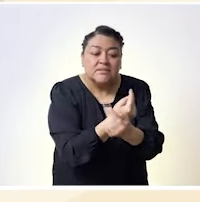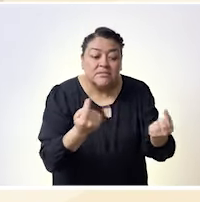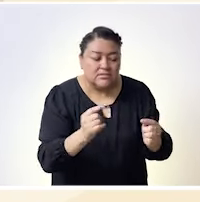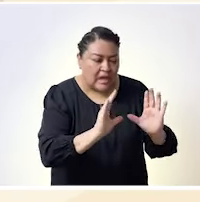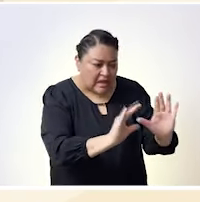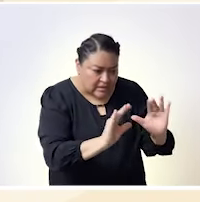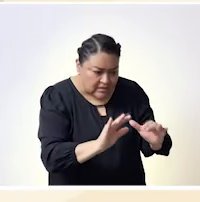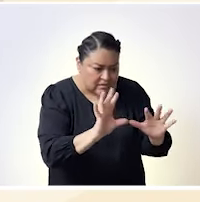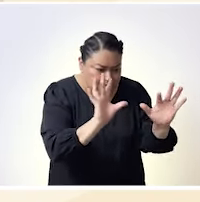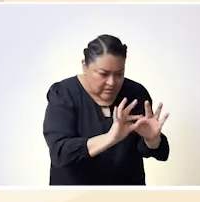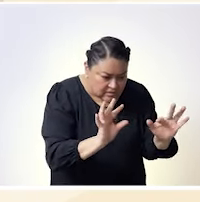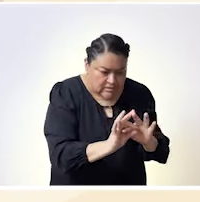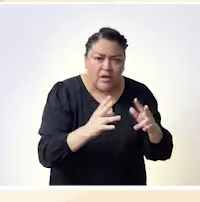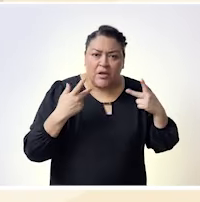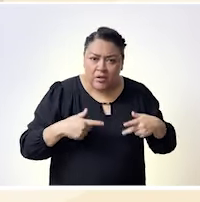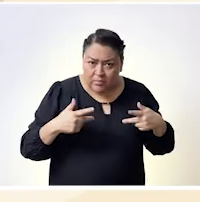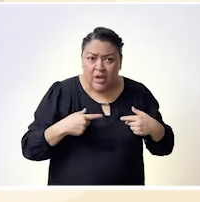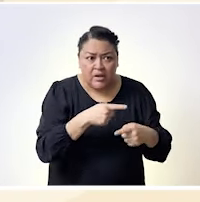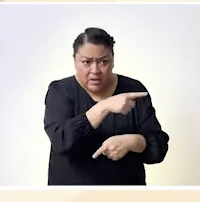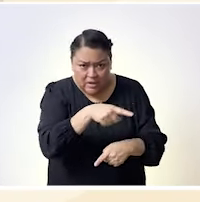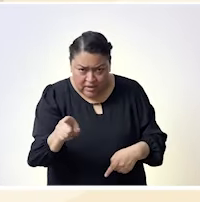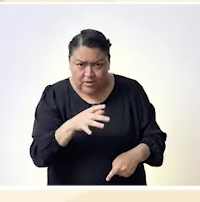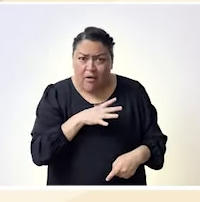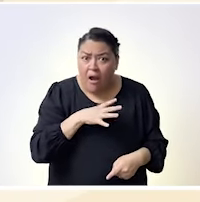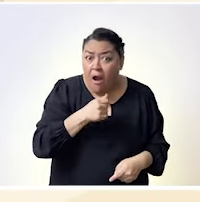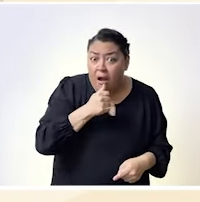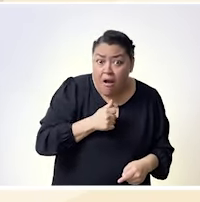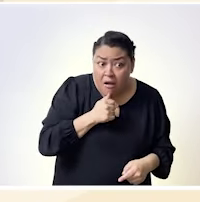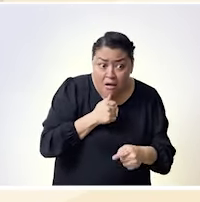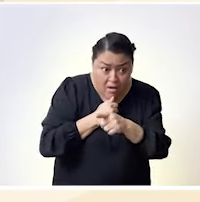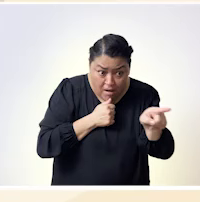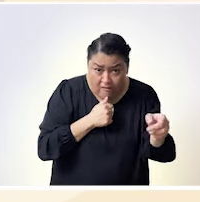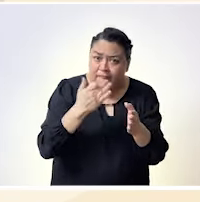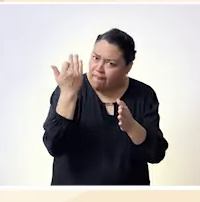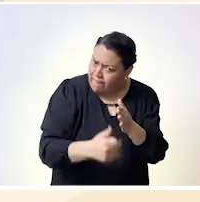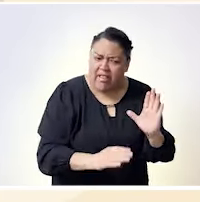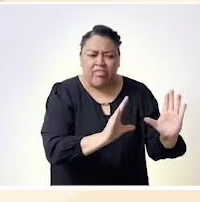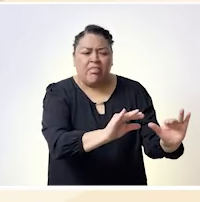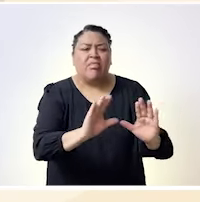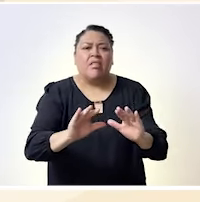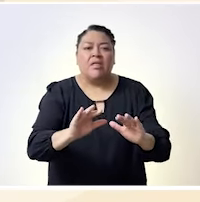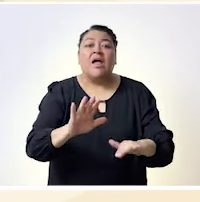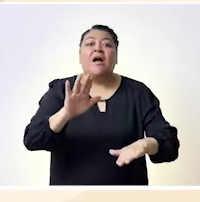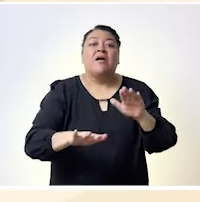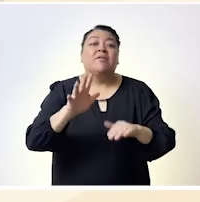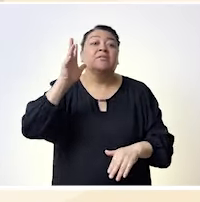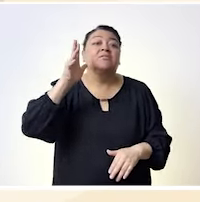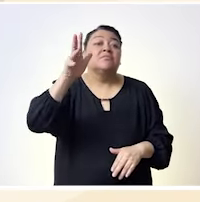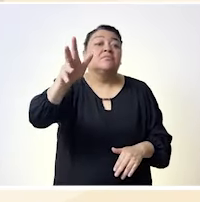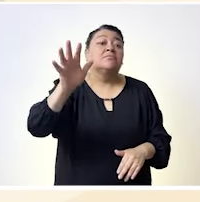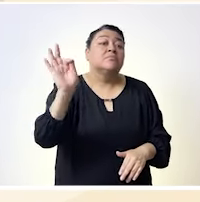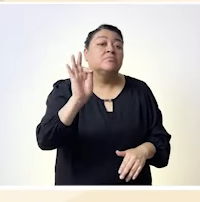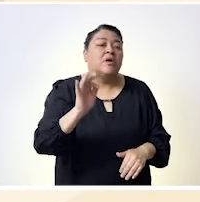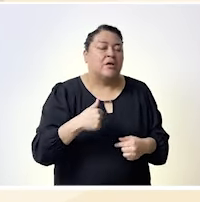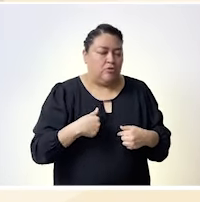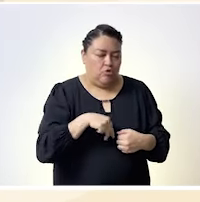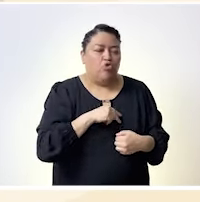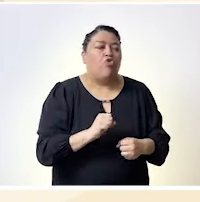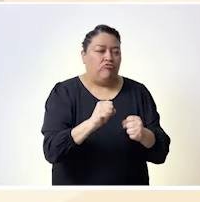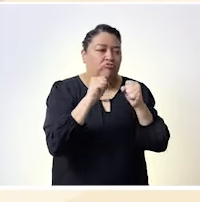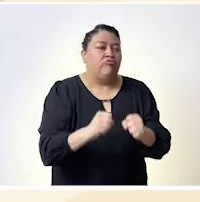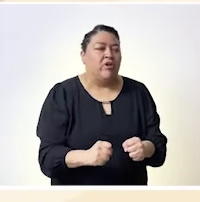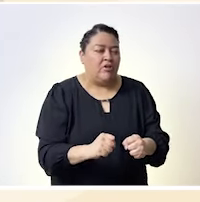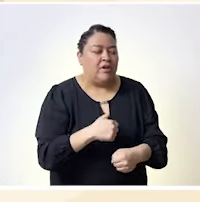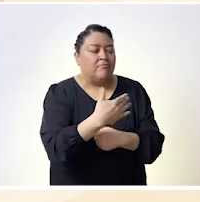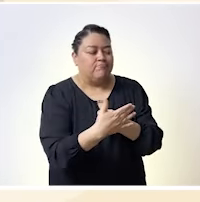una manera de serlo de expresarlo y creo que es ahí en donde entran en conflicto muchas